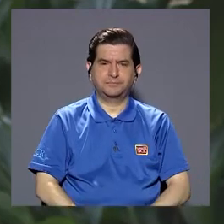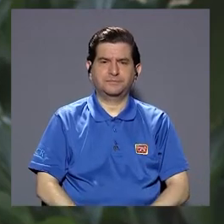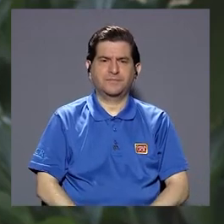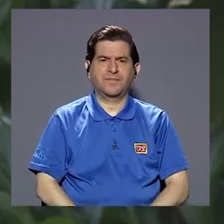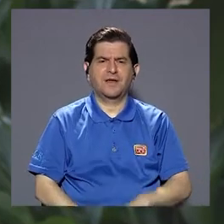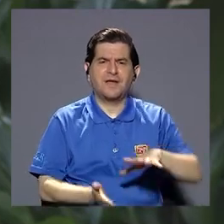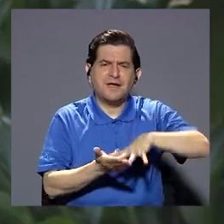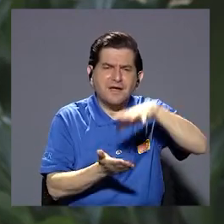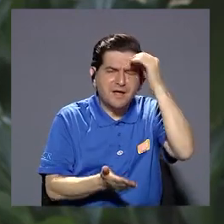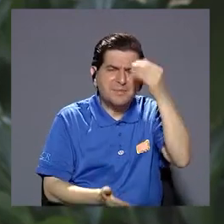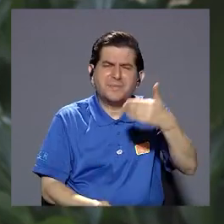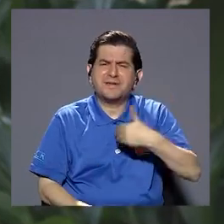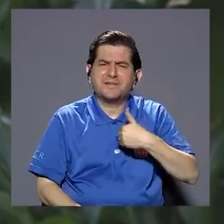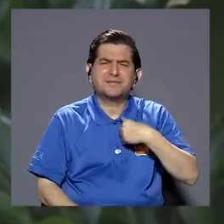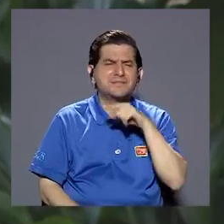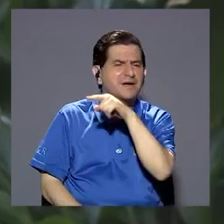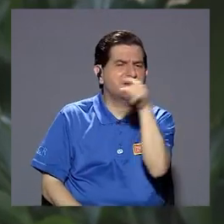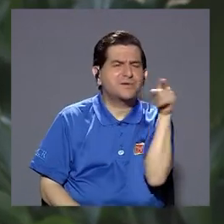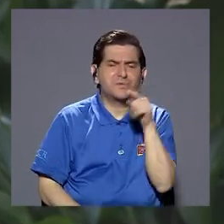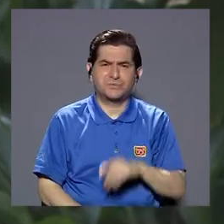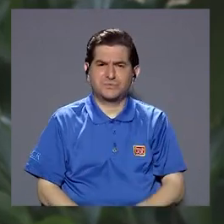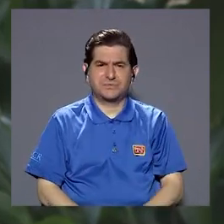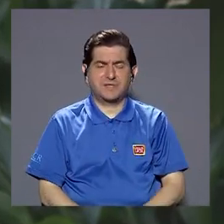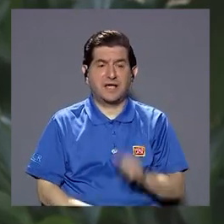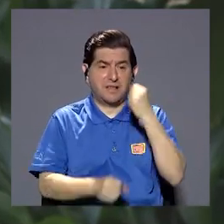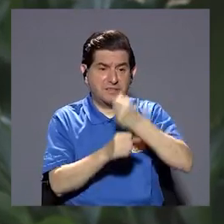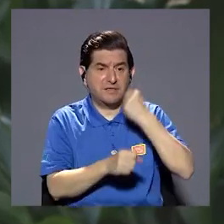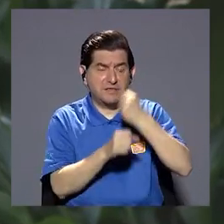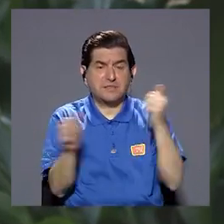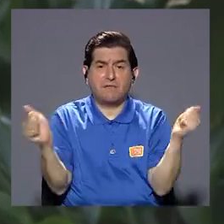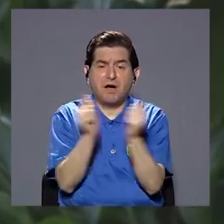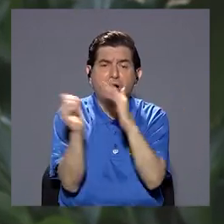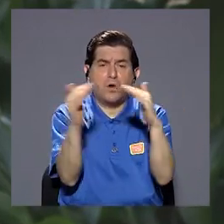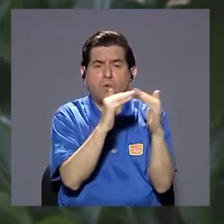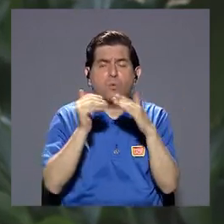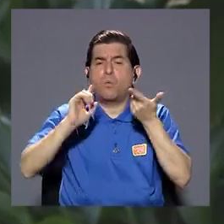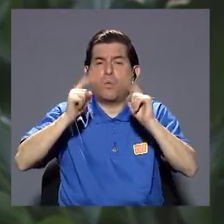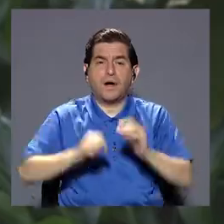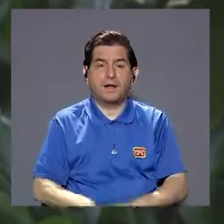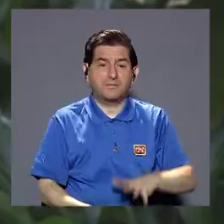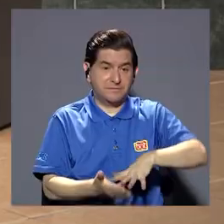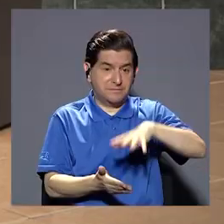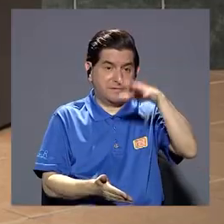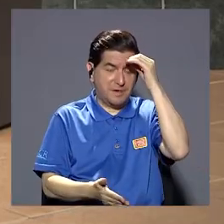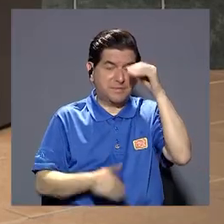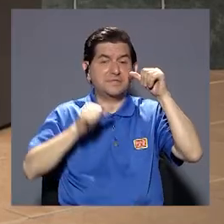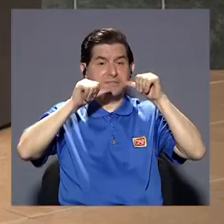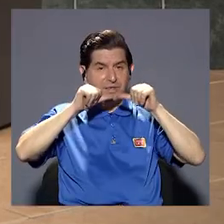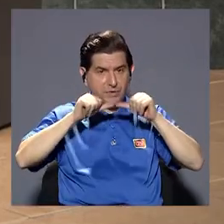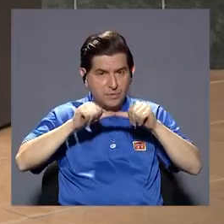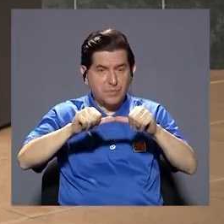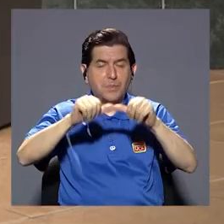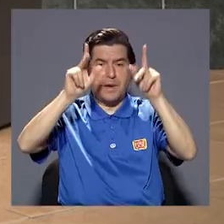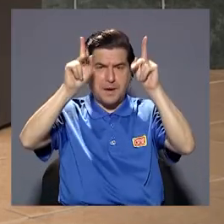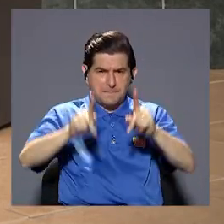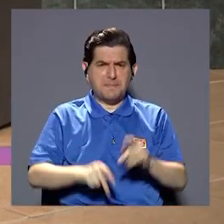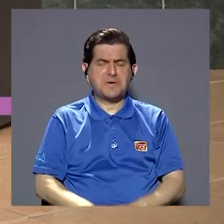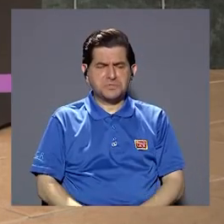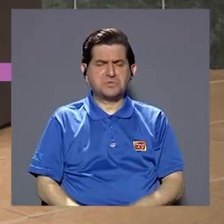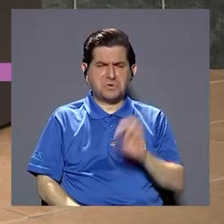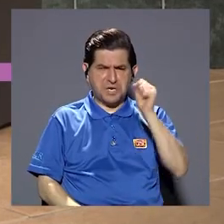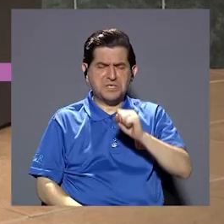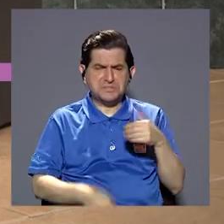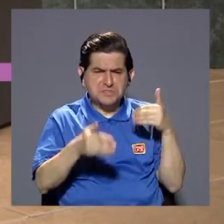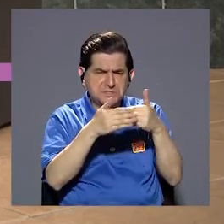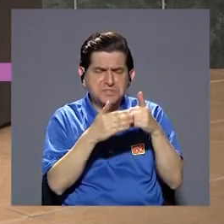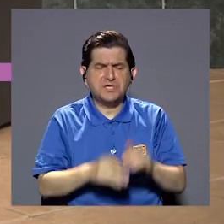pues que surge como necesidad de ellos o que nosotros vamos identificando a lo largo de esta participación y que aprendizaje han tenido ustedes